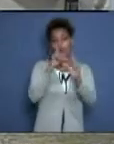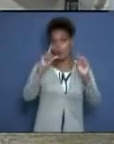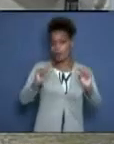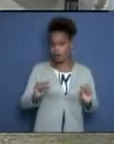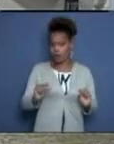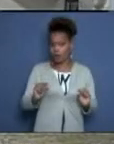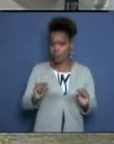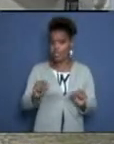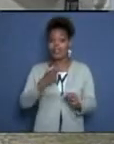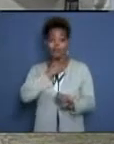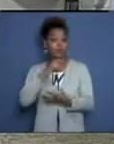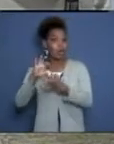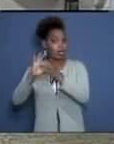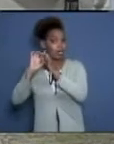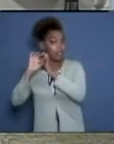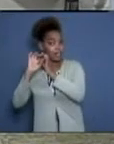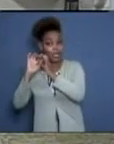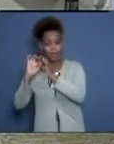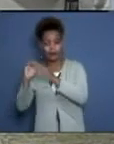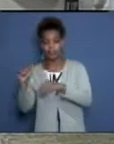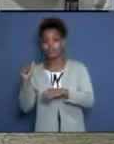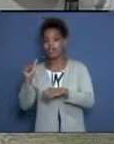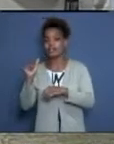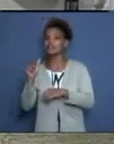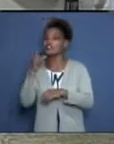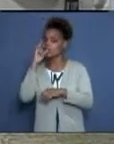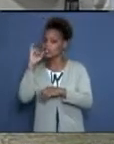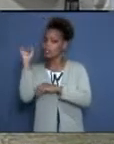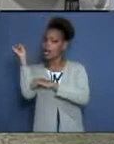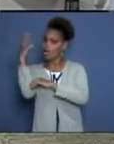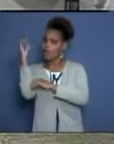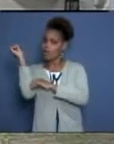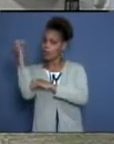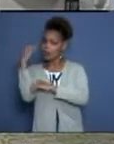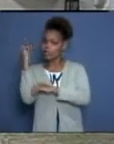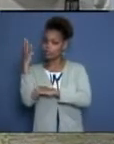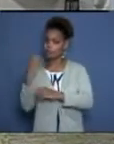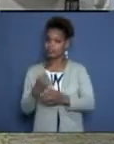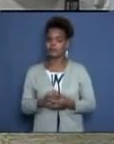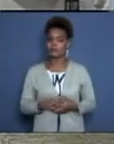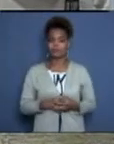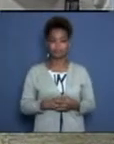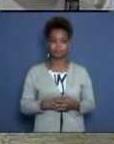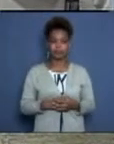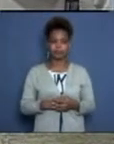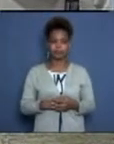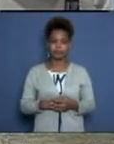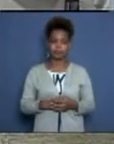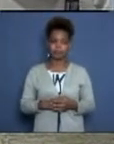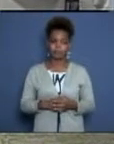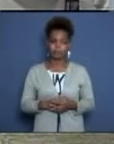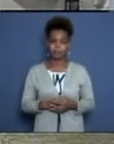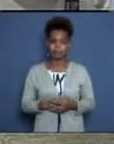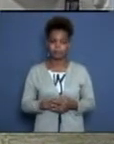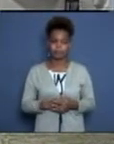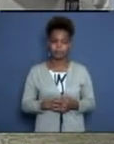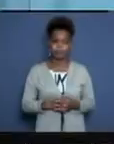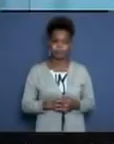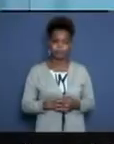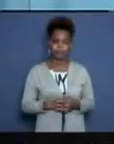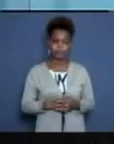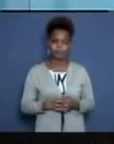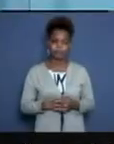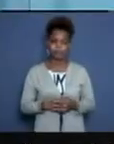el paciente que va para el hospital clínico quirúrgico, para el hospital militar. El paciente grave lo traslada al servicio de ambulancias todavía en estos momentos.